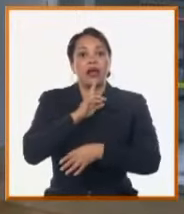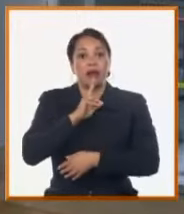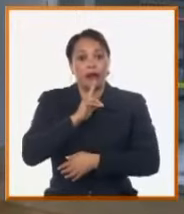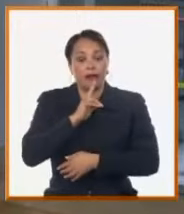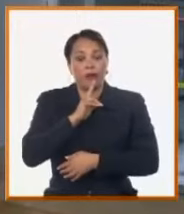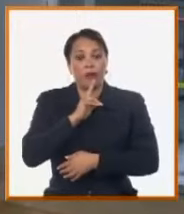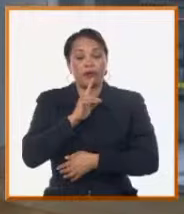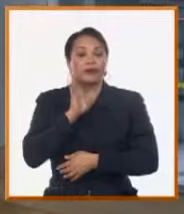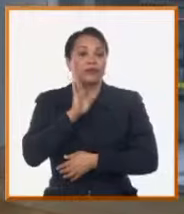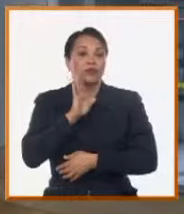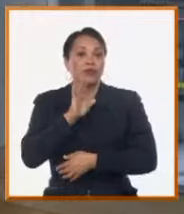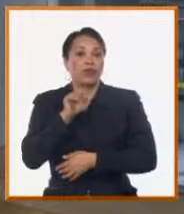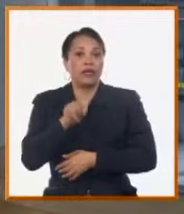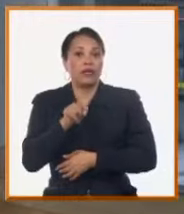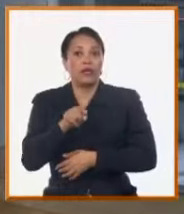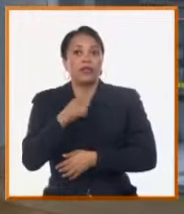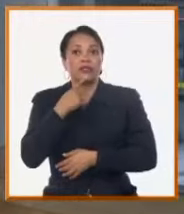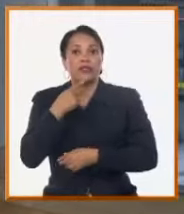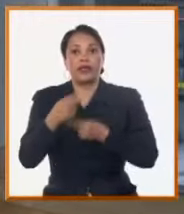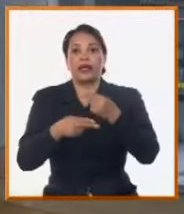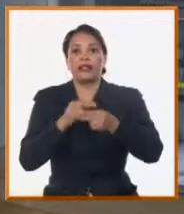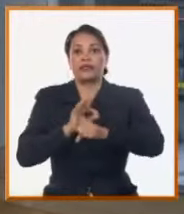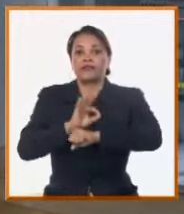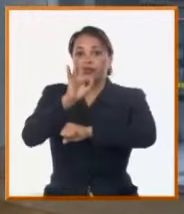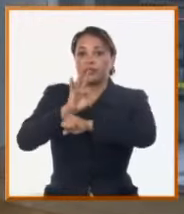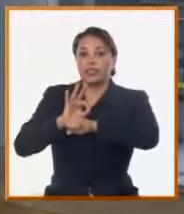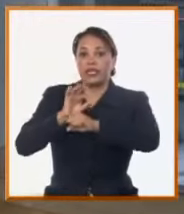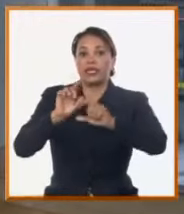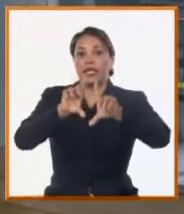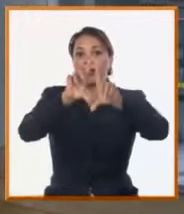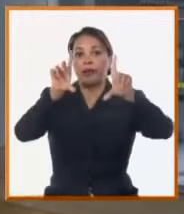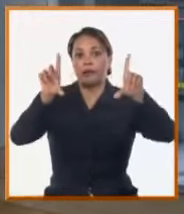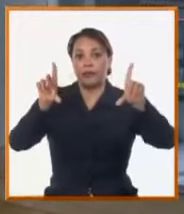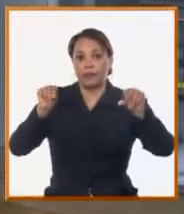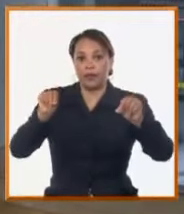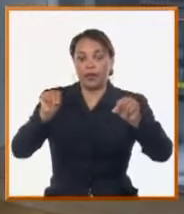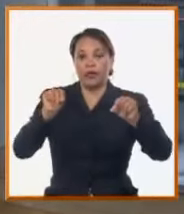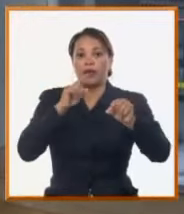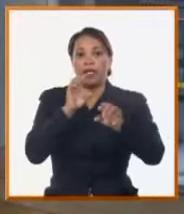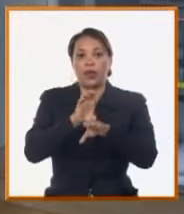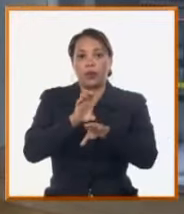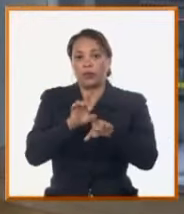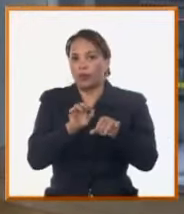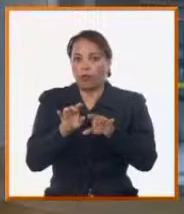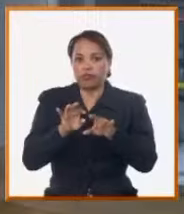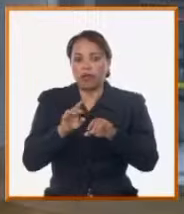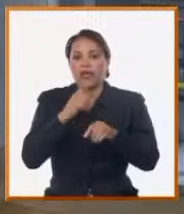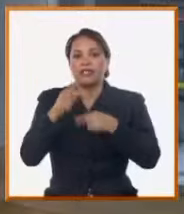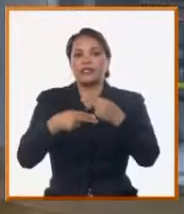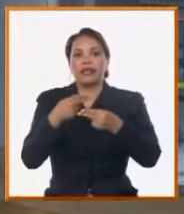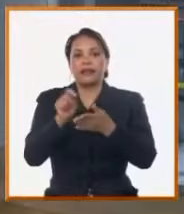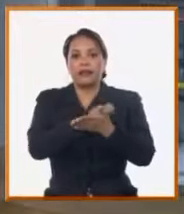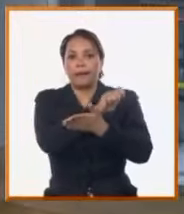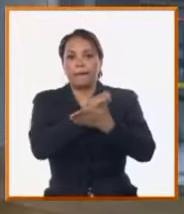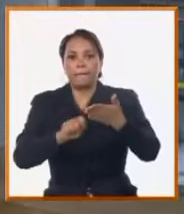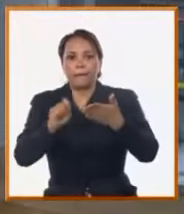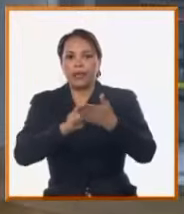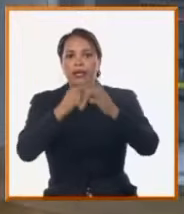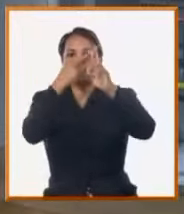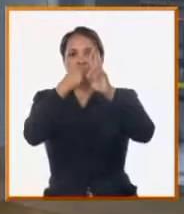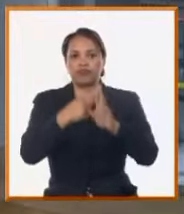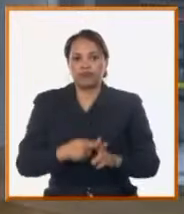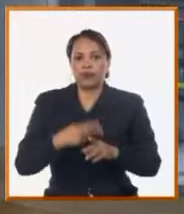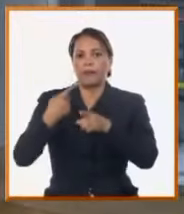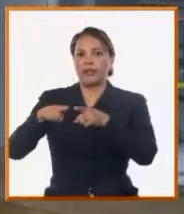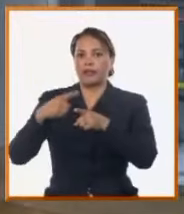aquí con programas y software actualizados, se confeccionan los planos, se hacen los listados de materiales